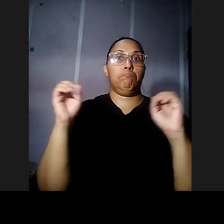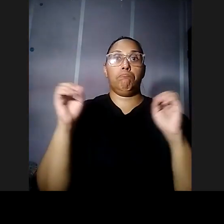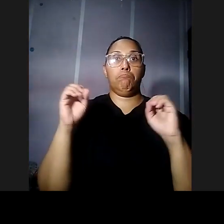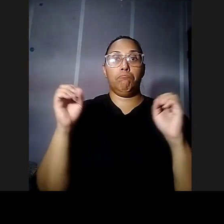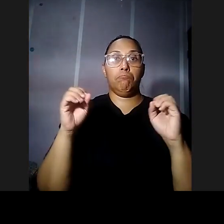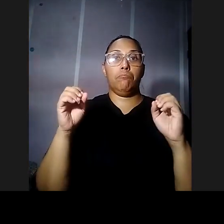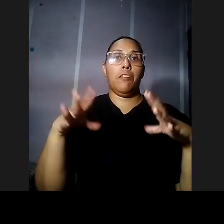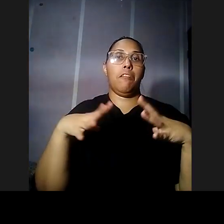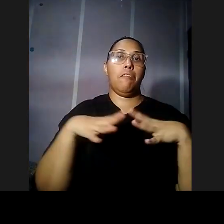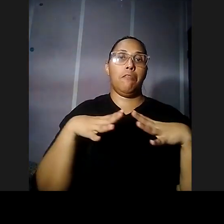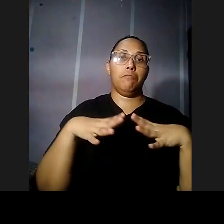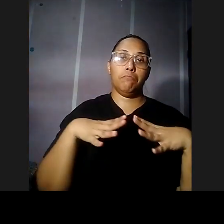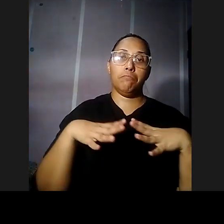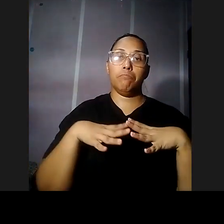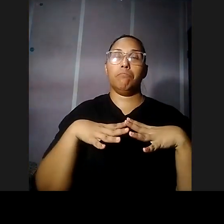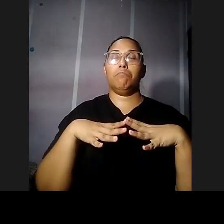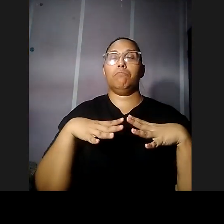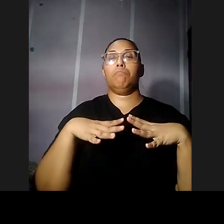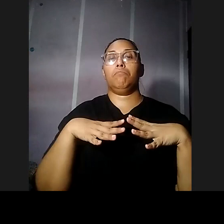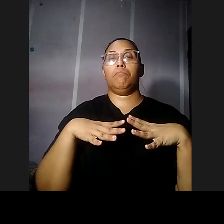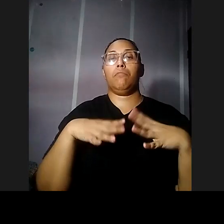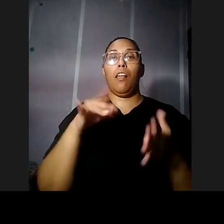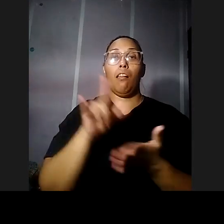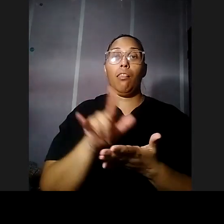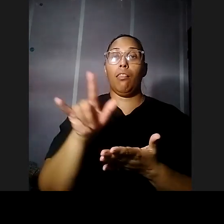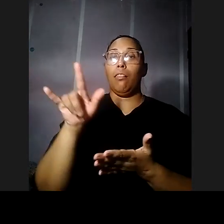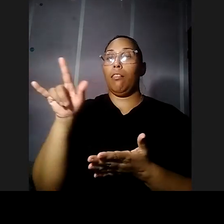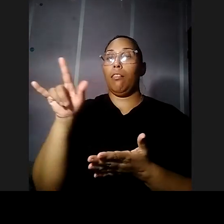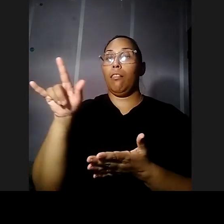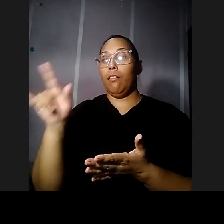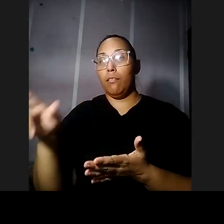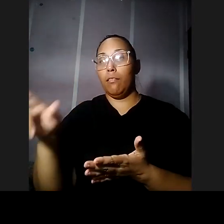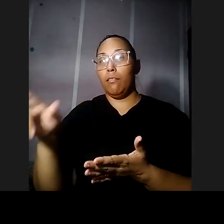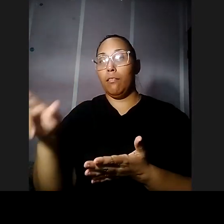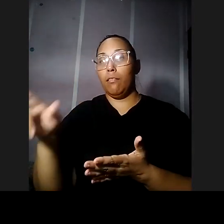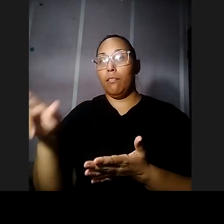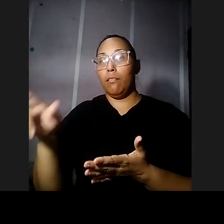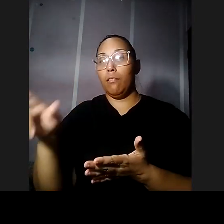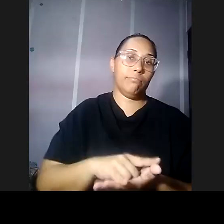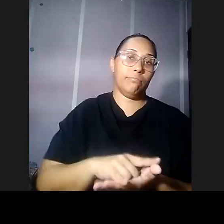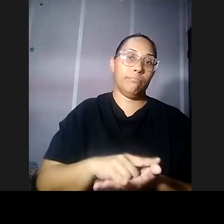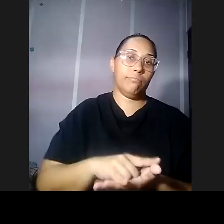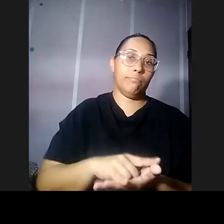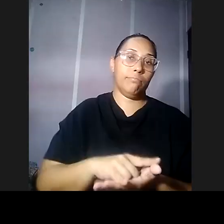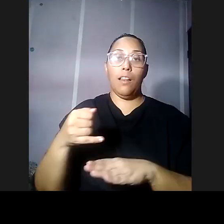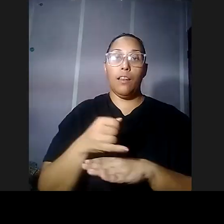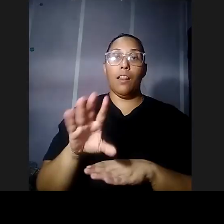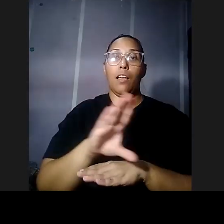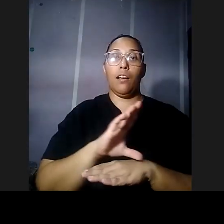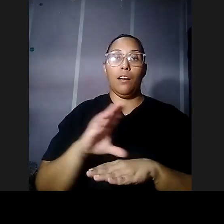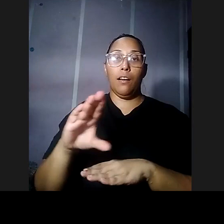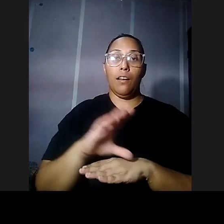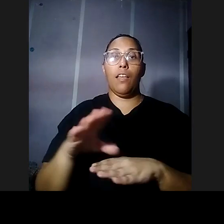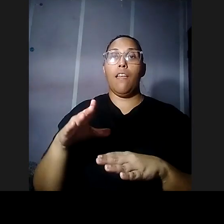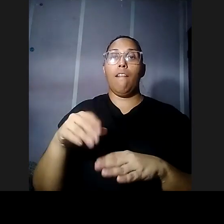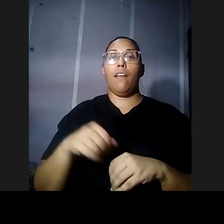vacaciones tomé un avión para ir tal sitio me fui a una de las islas del Caribe a pasar el verano hay fotografías de eso o